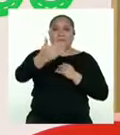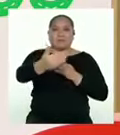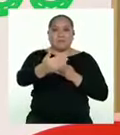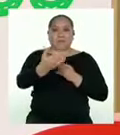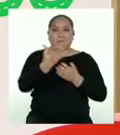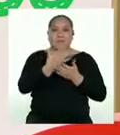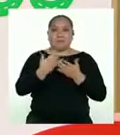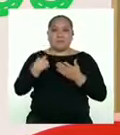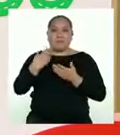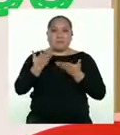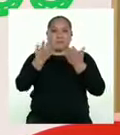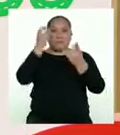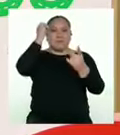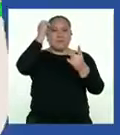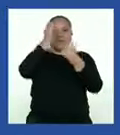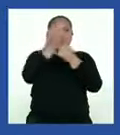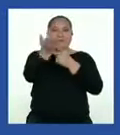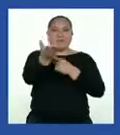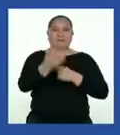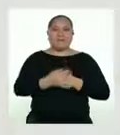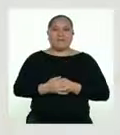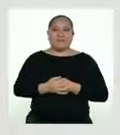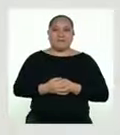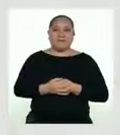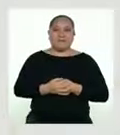Antes, les propongo este reto.